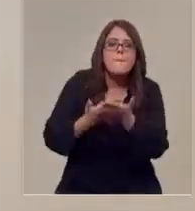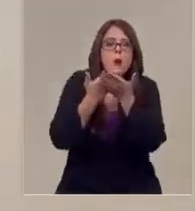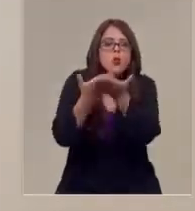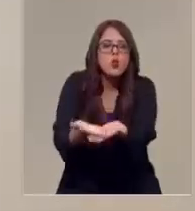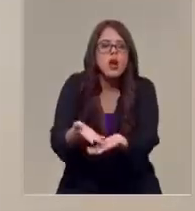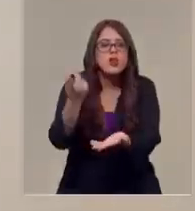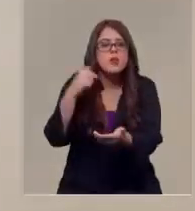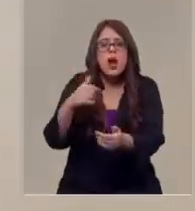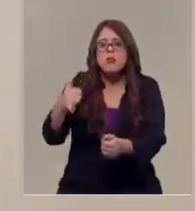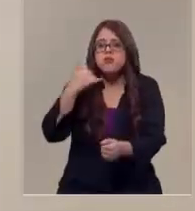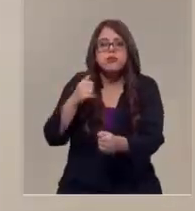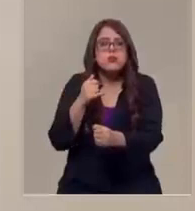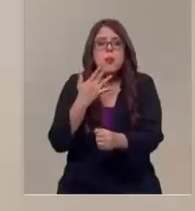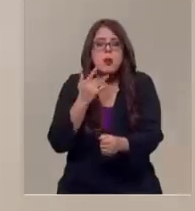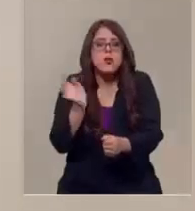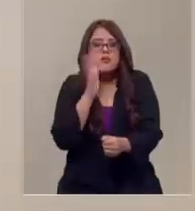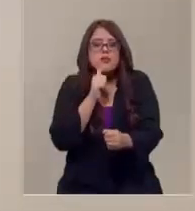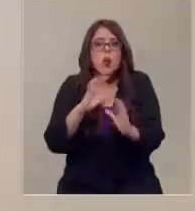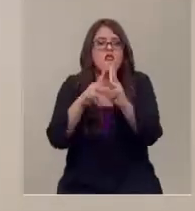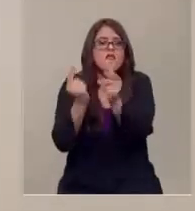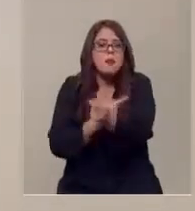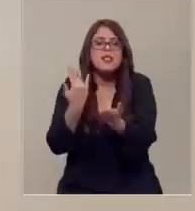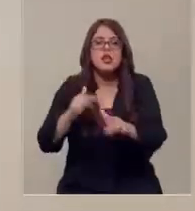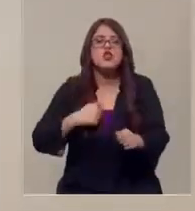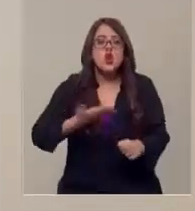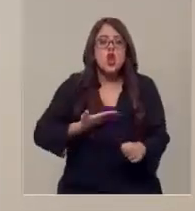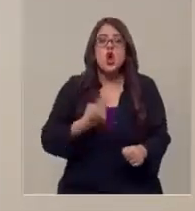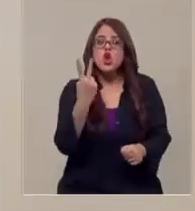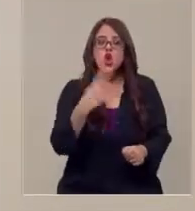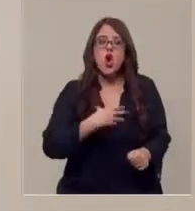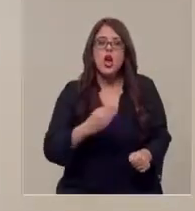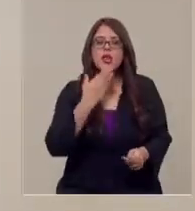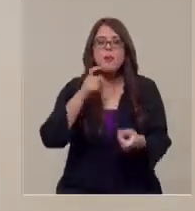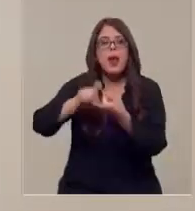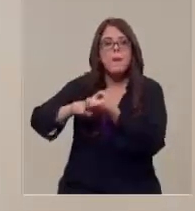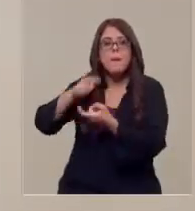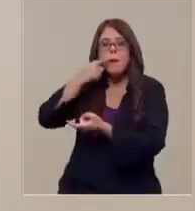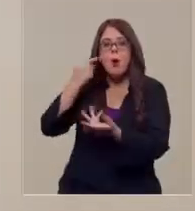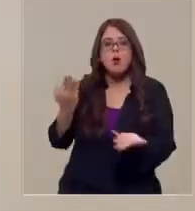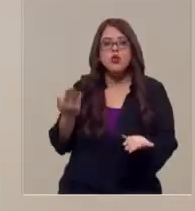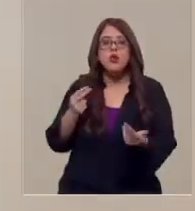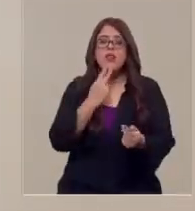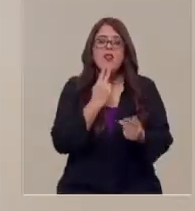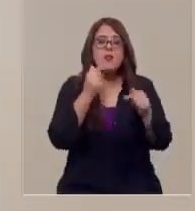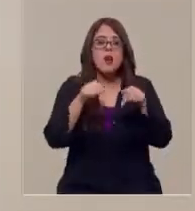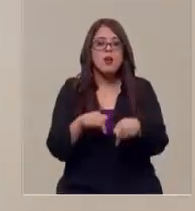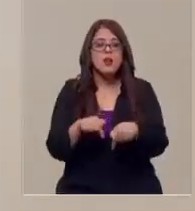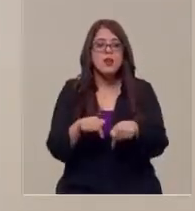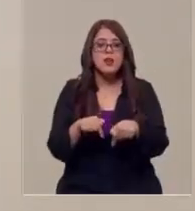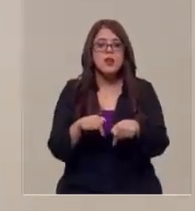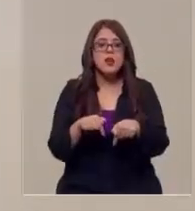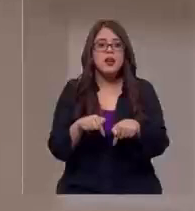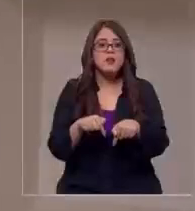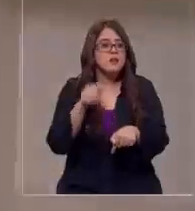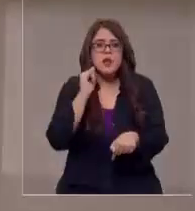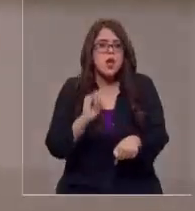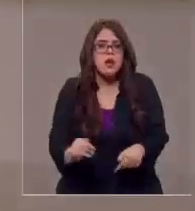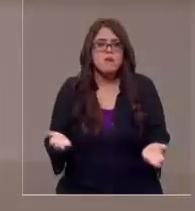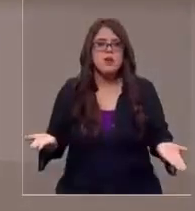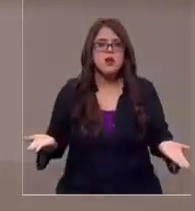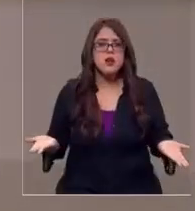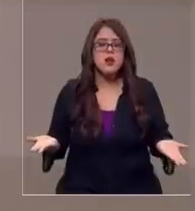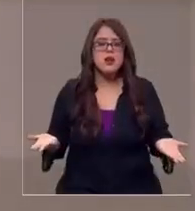porque no tenía familia. Ahora yo tengo familia, tengo dos hijas y mi marido y vivimos acá en la comuna desde siempre.